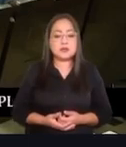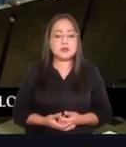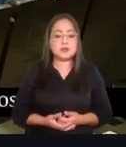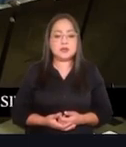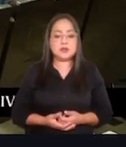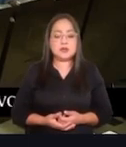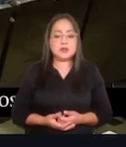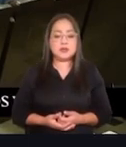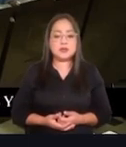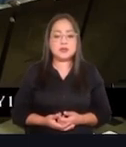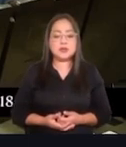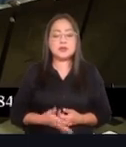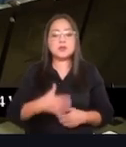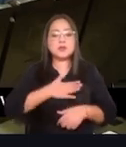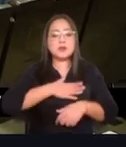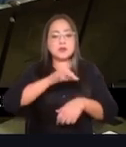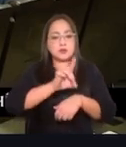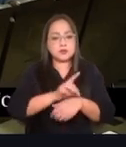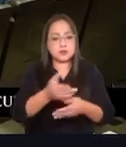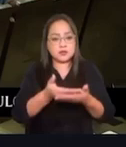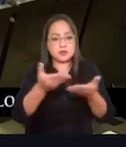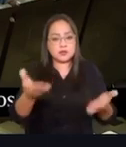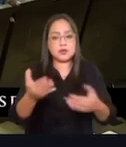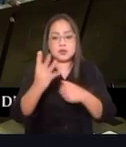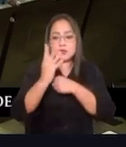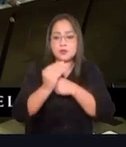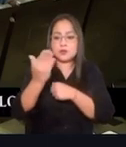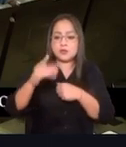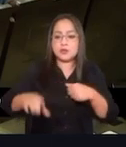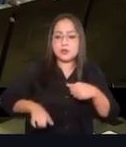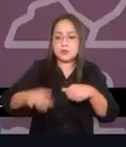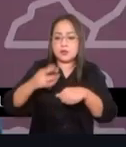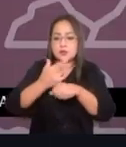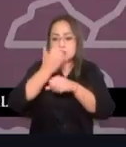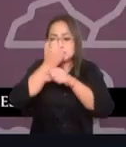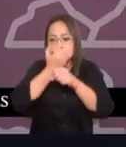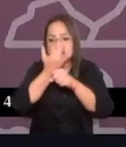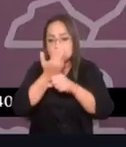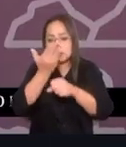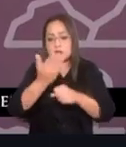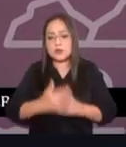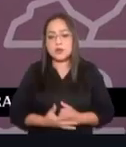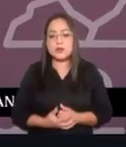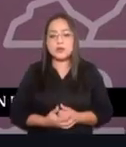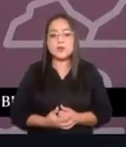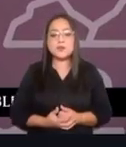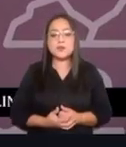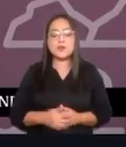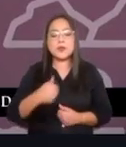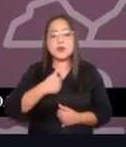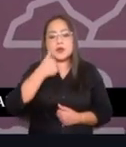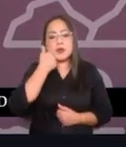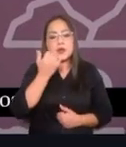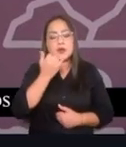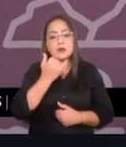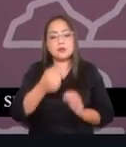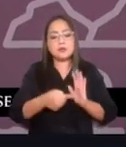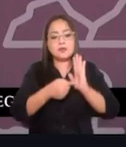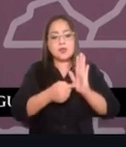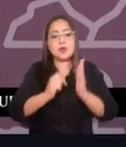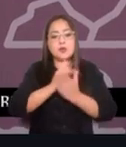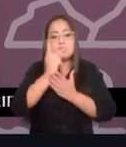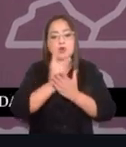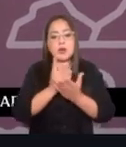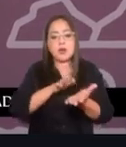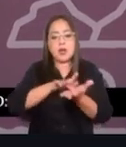Muy buenos días a todos. Con su permiso, gobernador, secretarios. Quiero darles el avance del programa de apoyo extraordinario